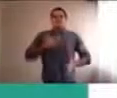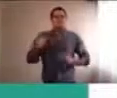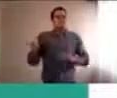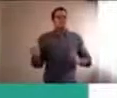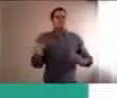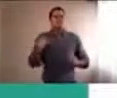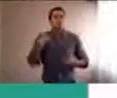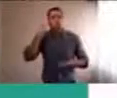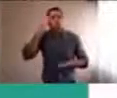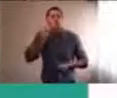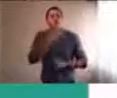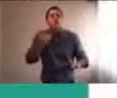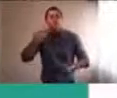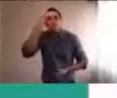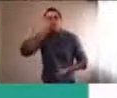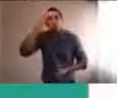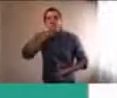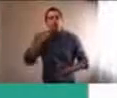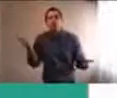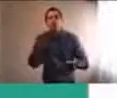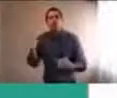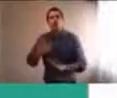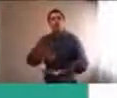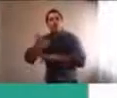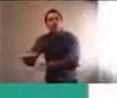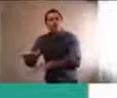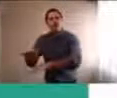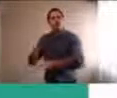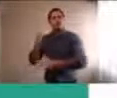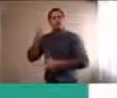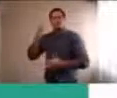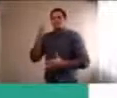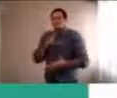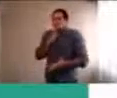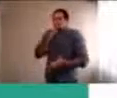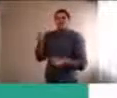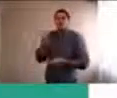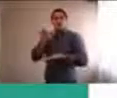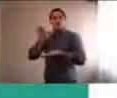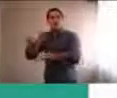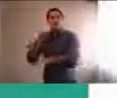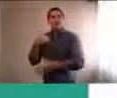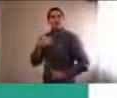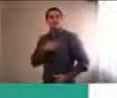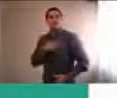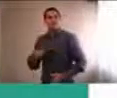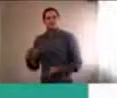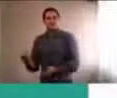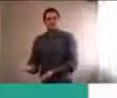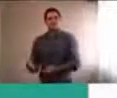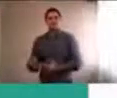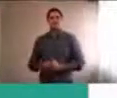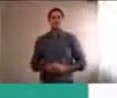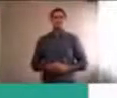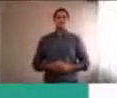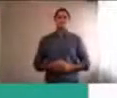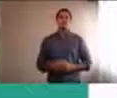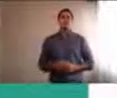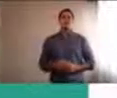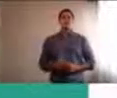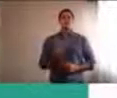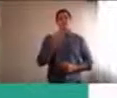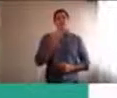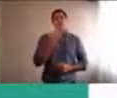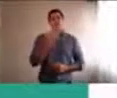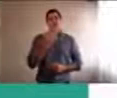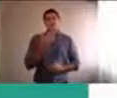pasa que hay otros padres que quizás tienen hijos en distintos momentos de distancia escolar que se preguntan, ¿a quién